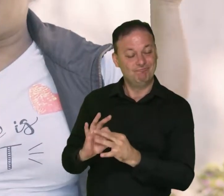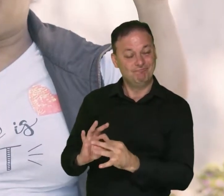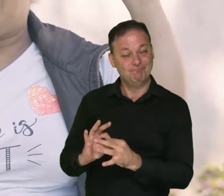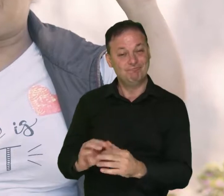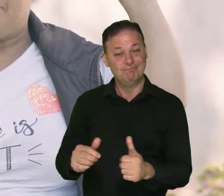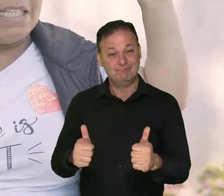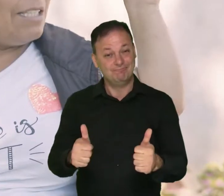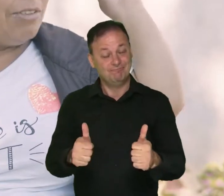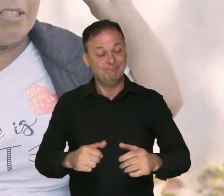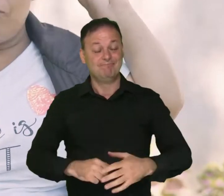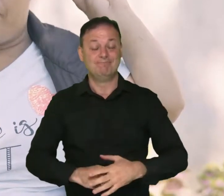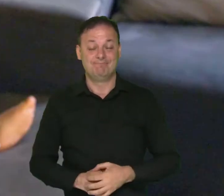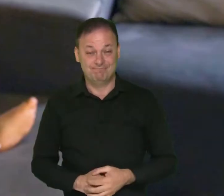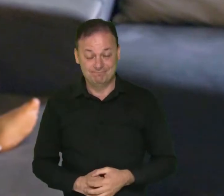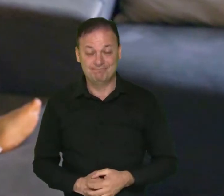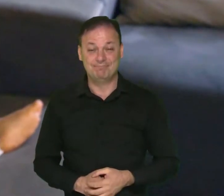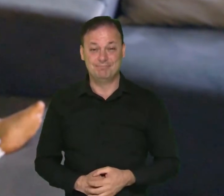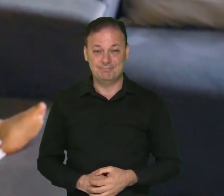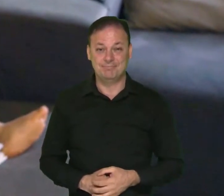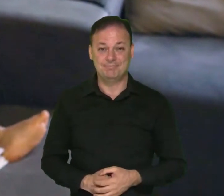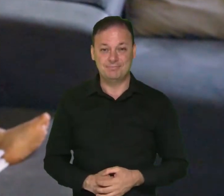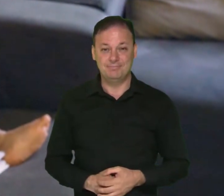el piso como en la pieza o en el sofá.